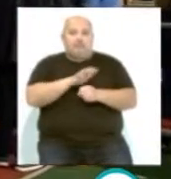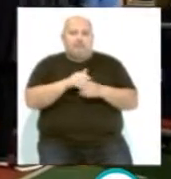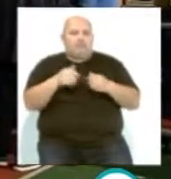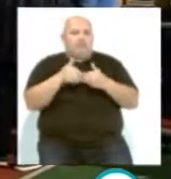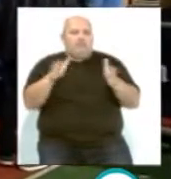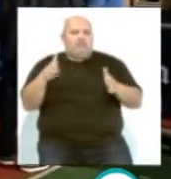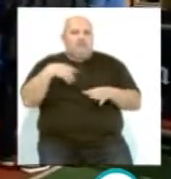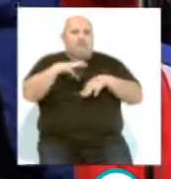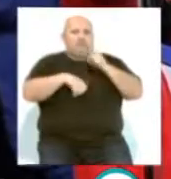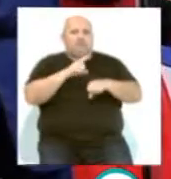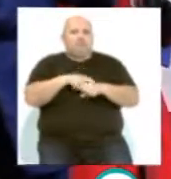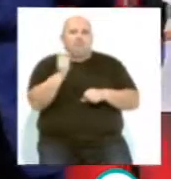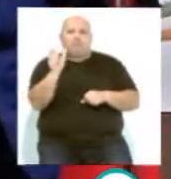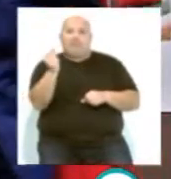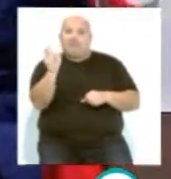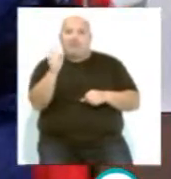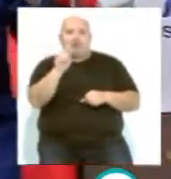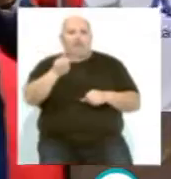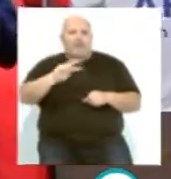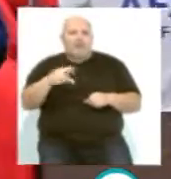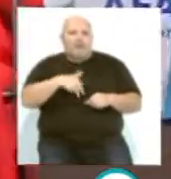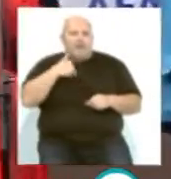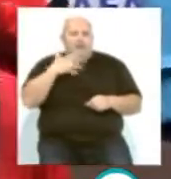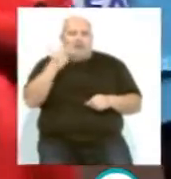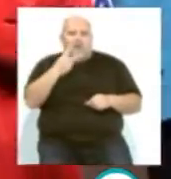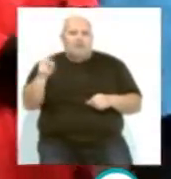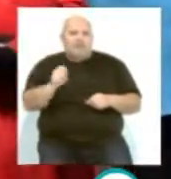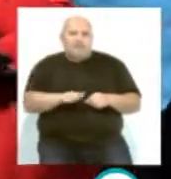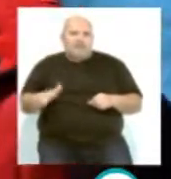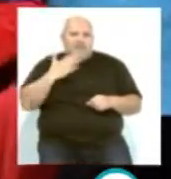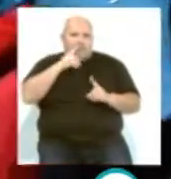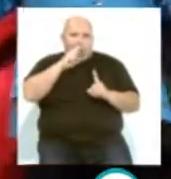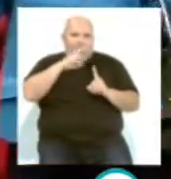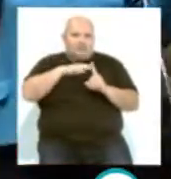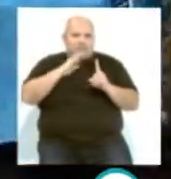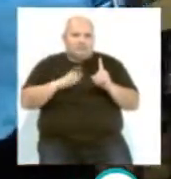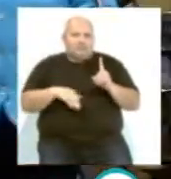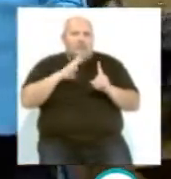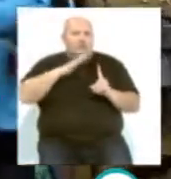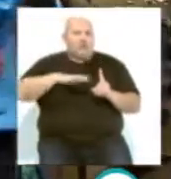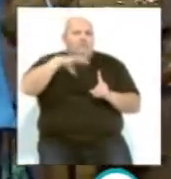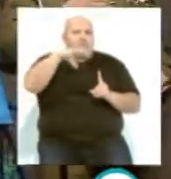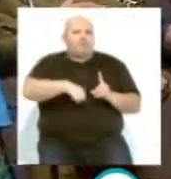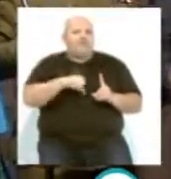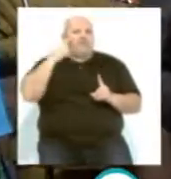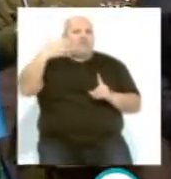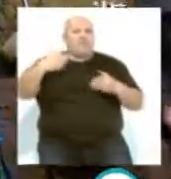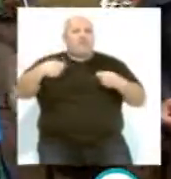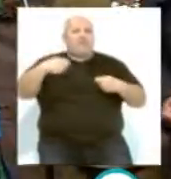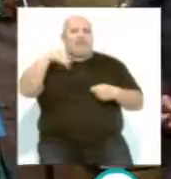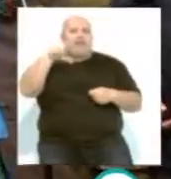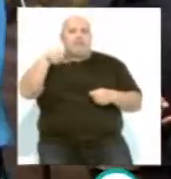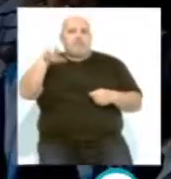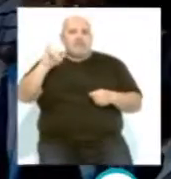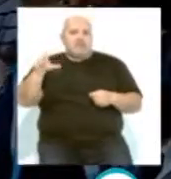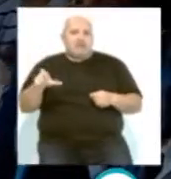ya a la venta. A un precio de 12 euros la general y 5 euros para menores de 12 años se pueden adquirir en discos El Melli en